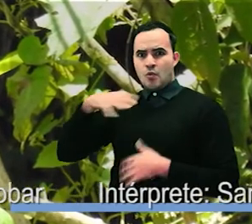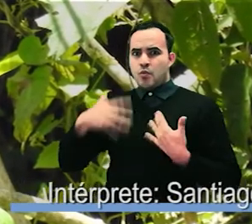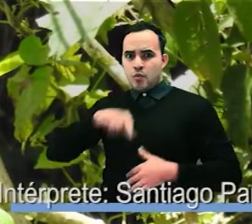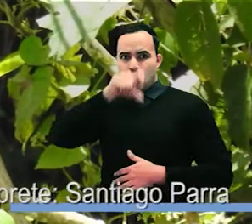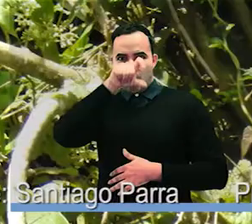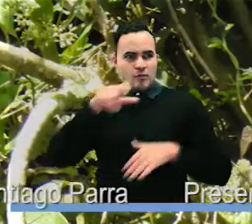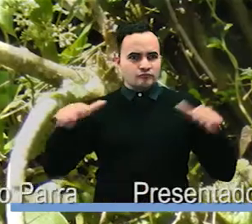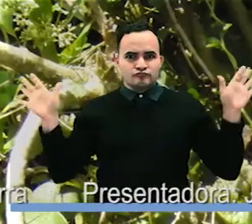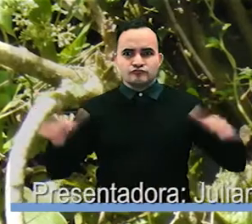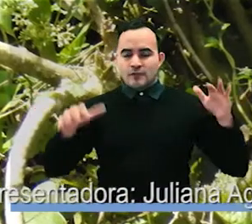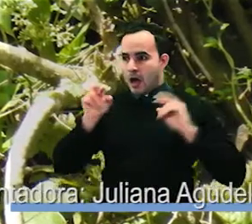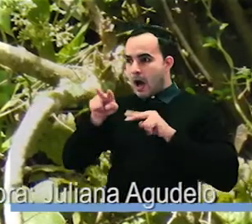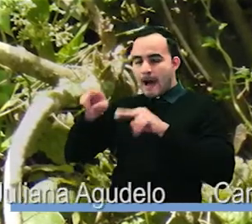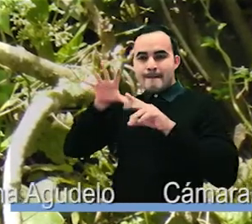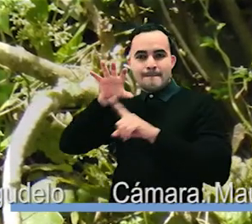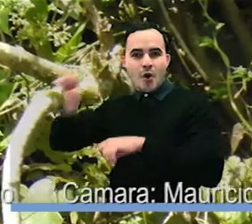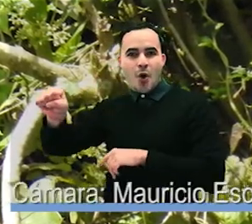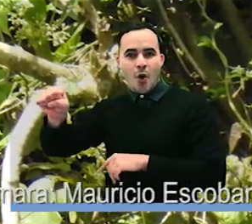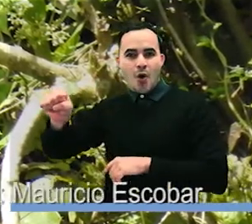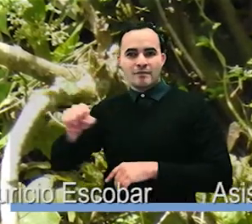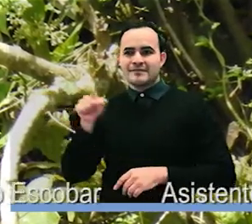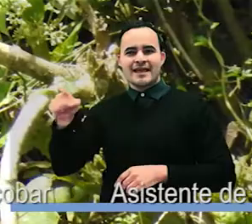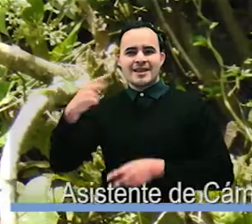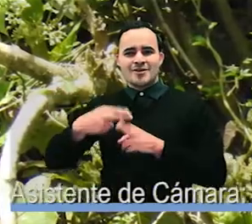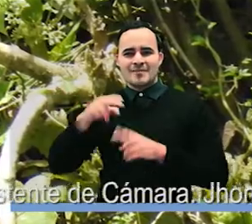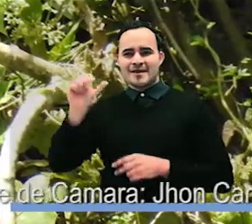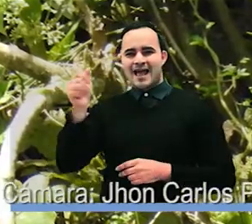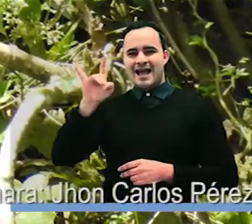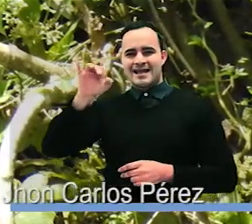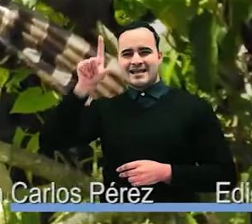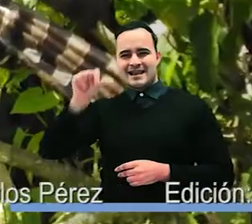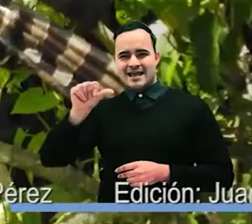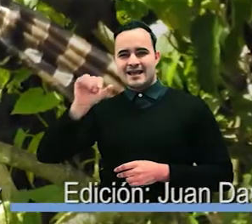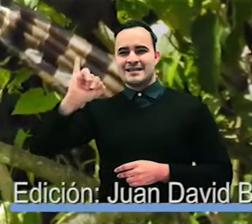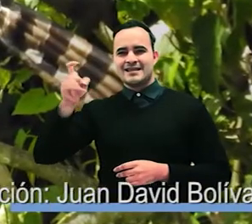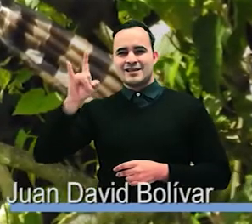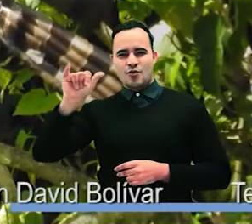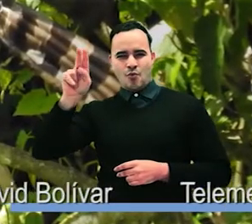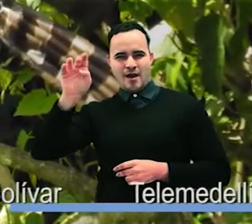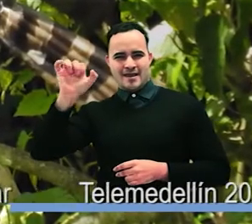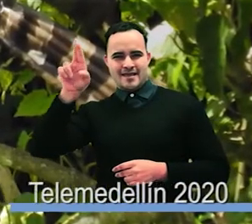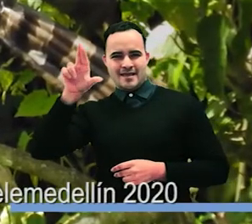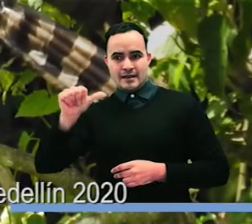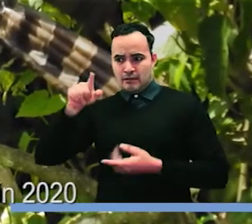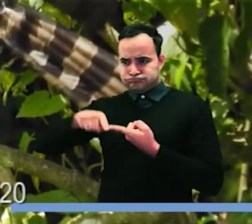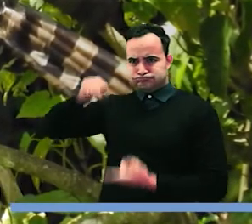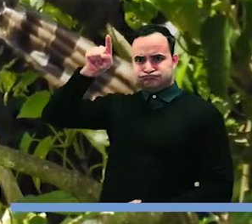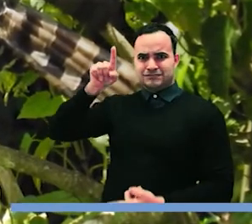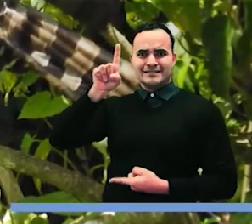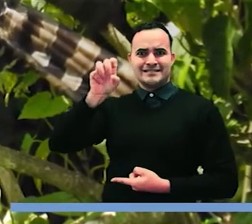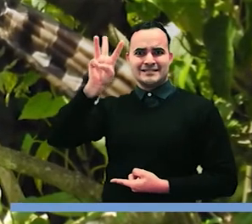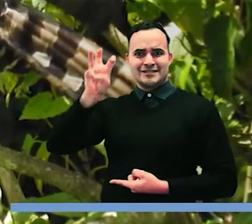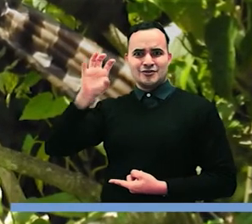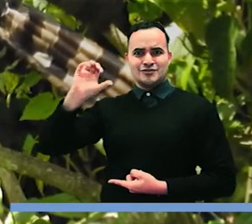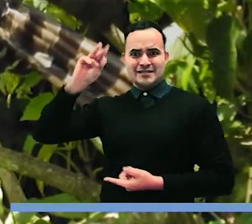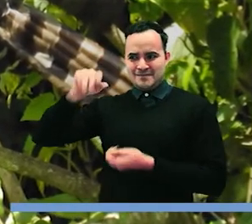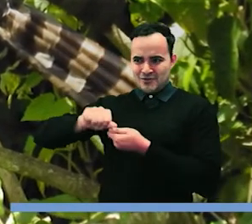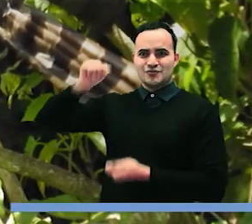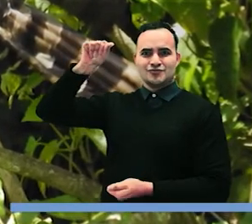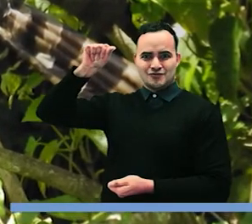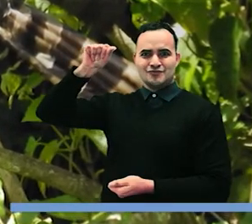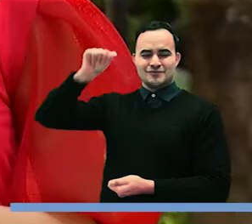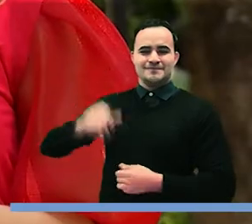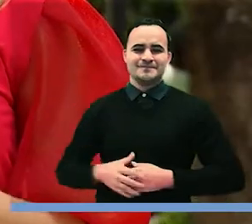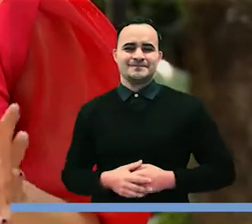fue avistada el ave rapaz más grande que se reporta en Medellín. Se trata del águila iguanera, con 68 centímetros de